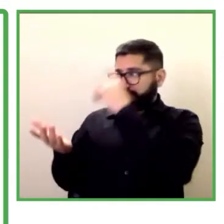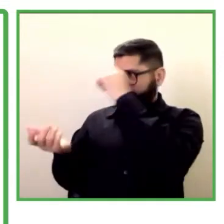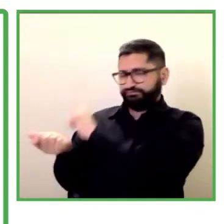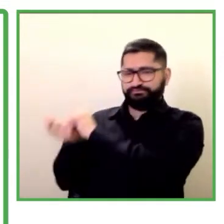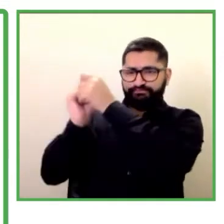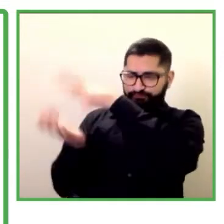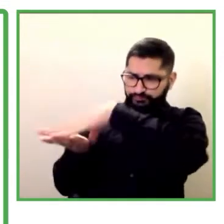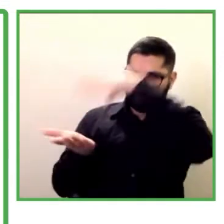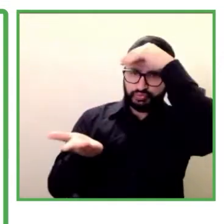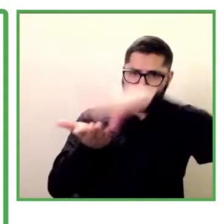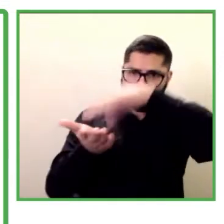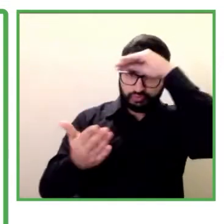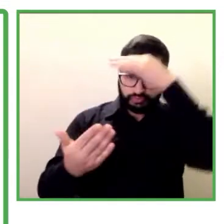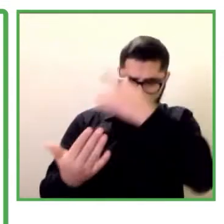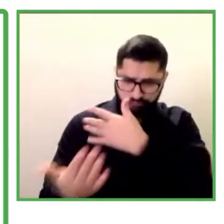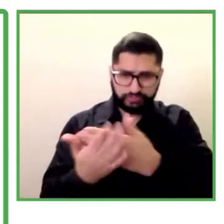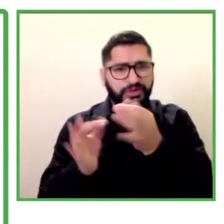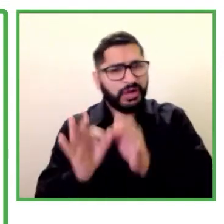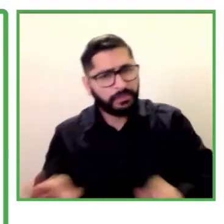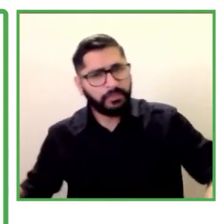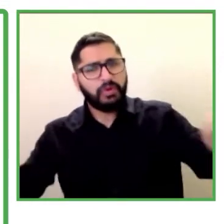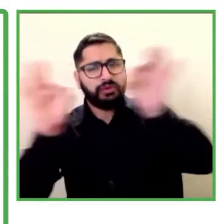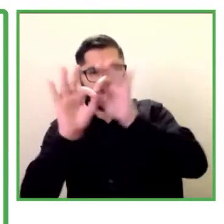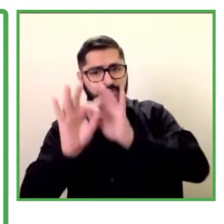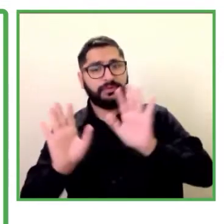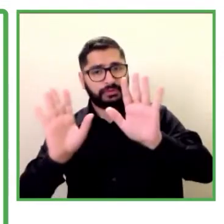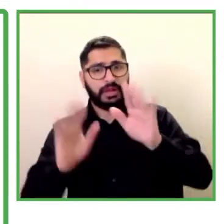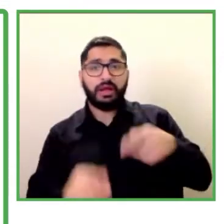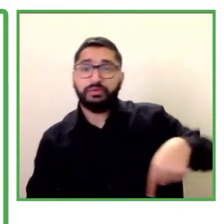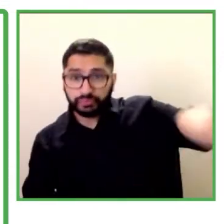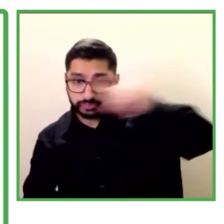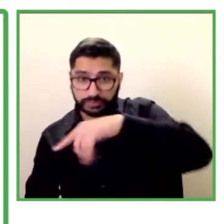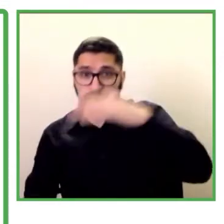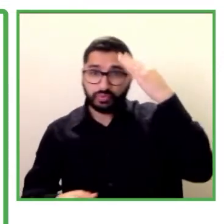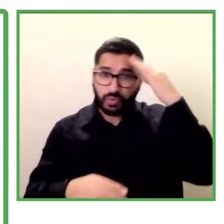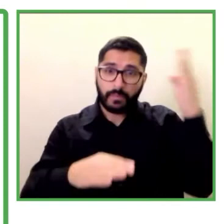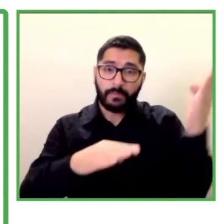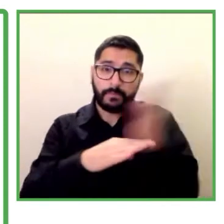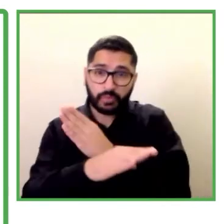empresas y organizaciones que lo tenían bastante habilitado